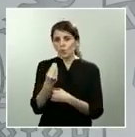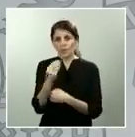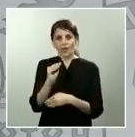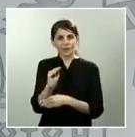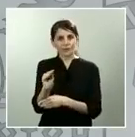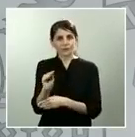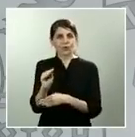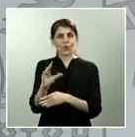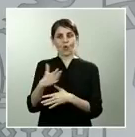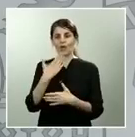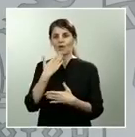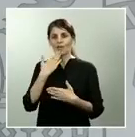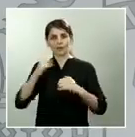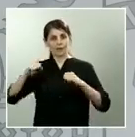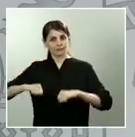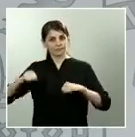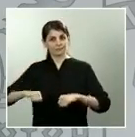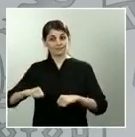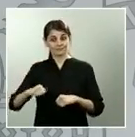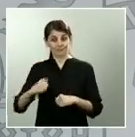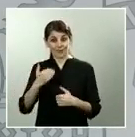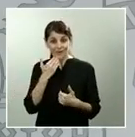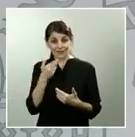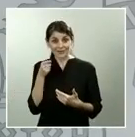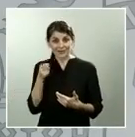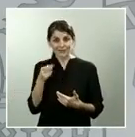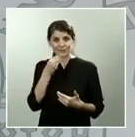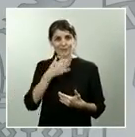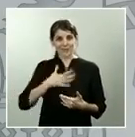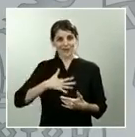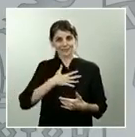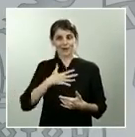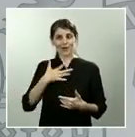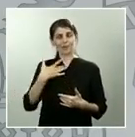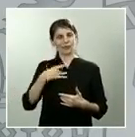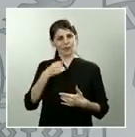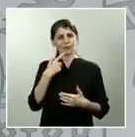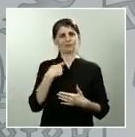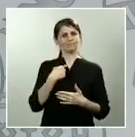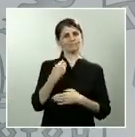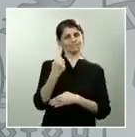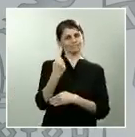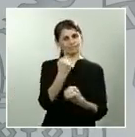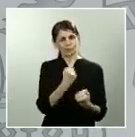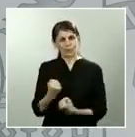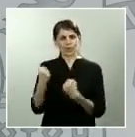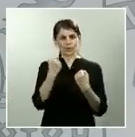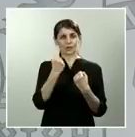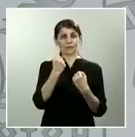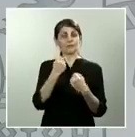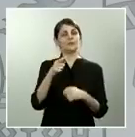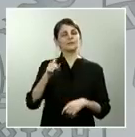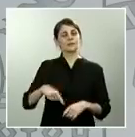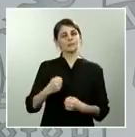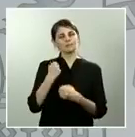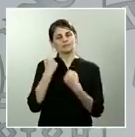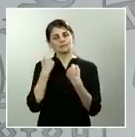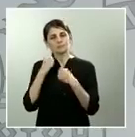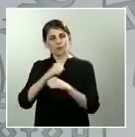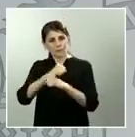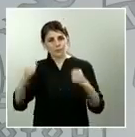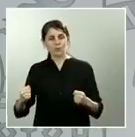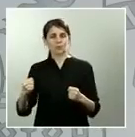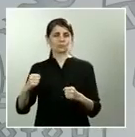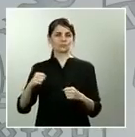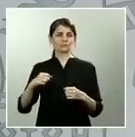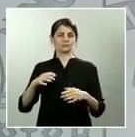podamos contar con un colchón de seguridad, el refuerzo de nuestro sistema sanitario e impulsar de manera coordinada una